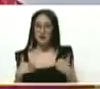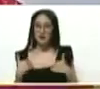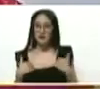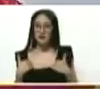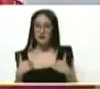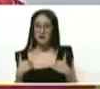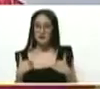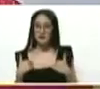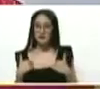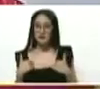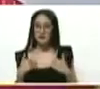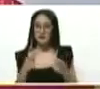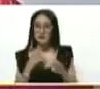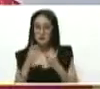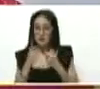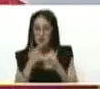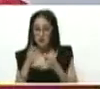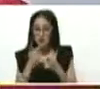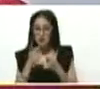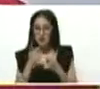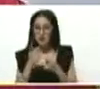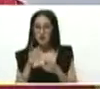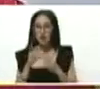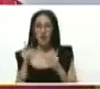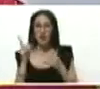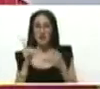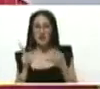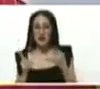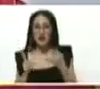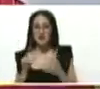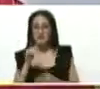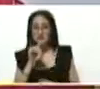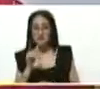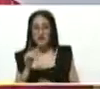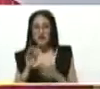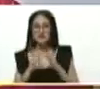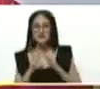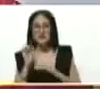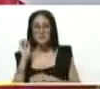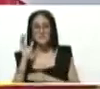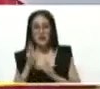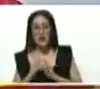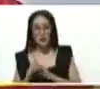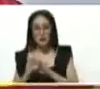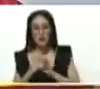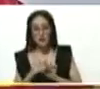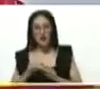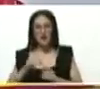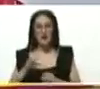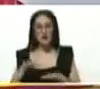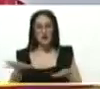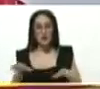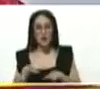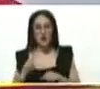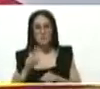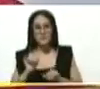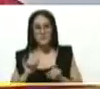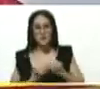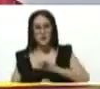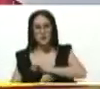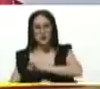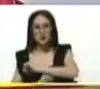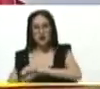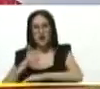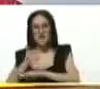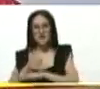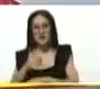una rueda de prensa dando todos los detalles. El jueves hay asamblea en las comunidades convocada por los propulsores y por los jefes y jefas